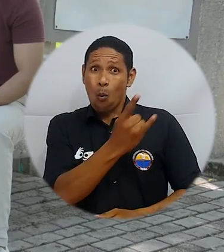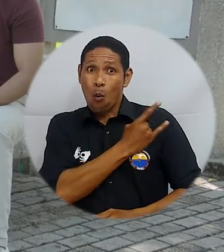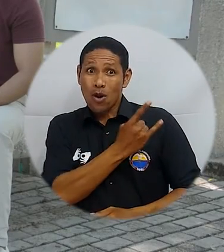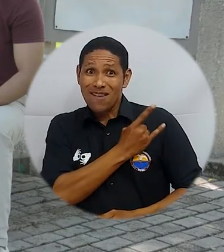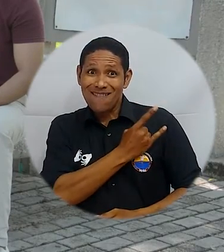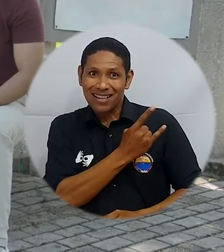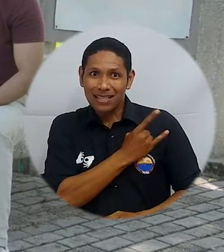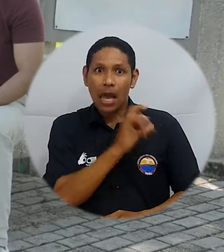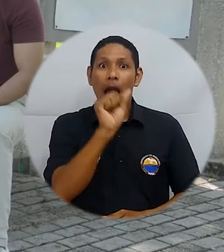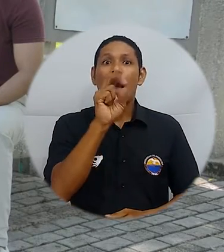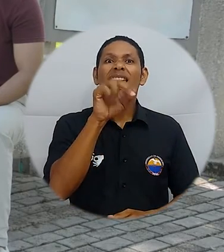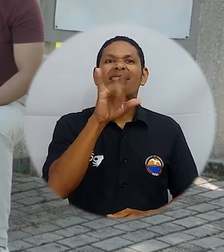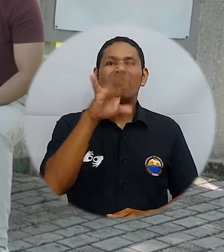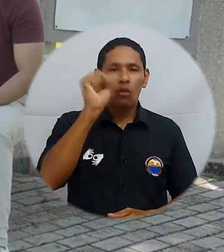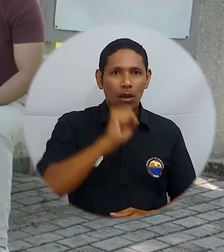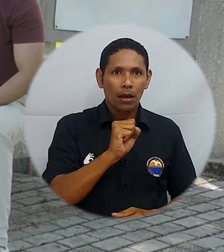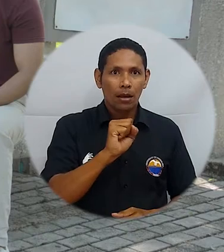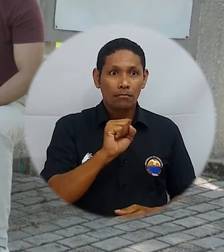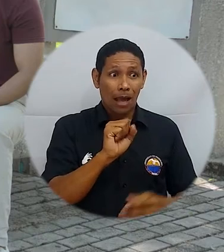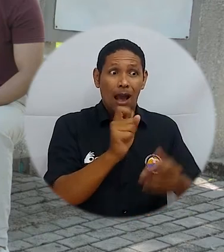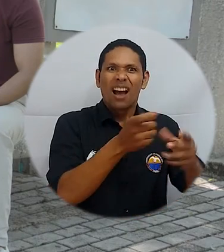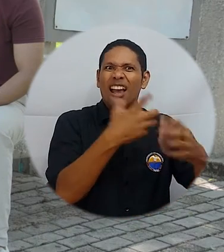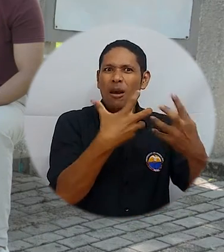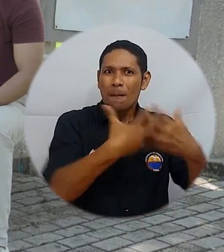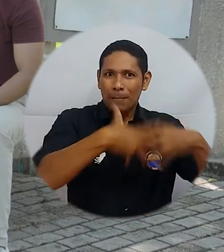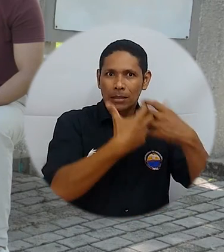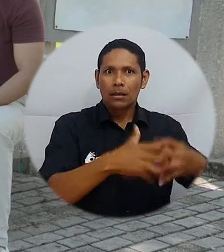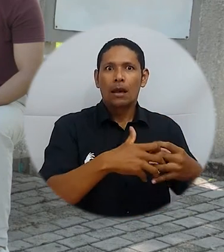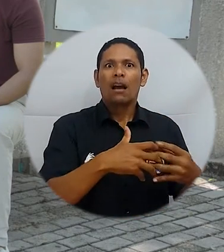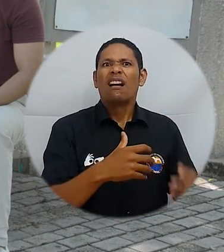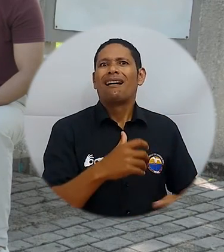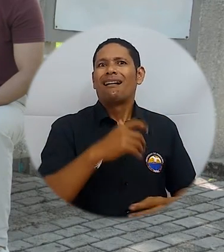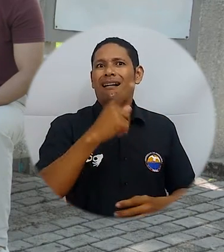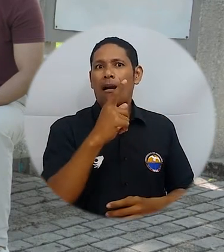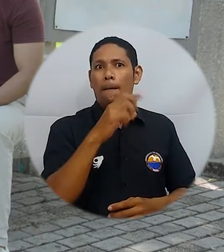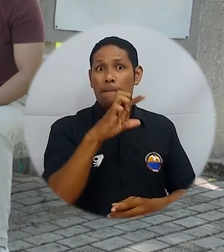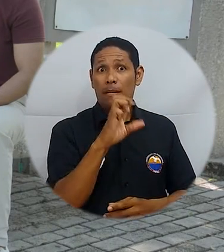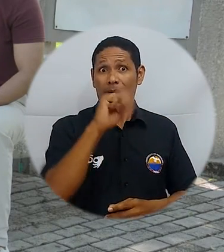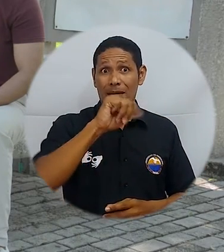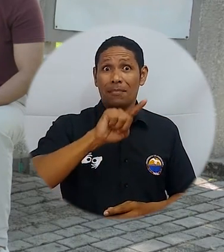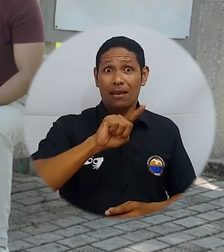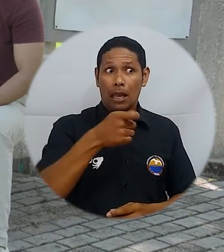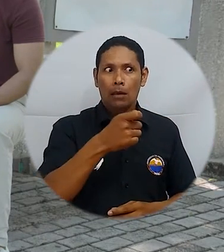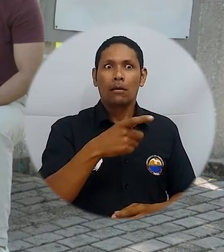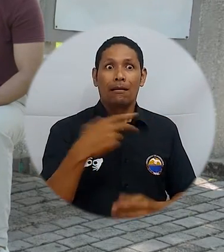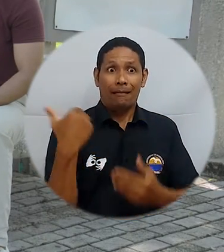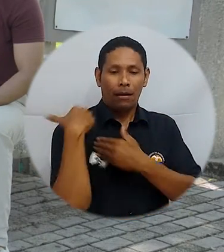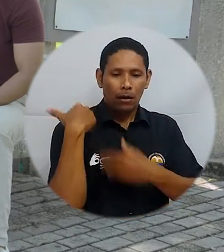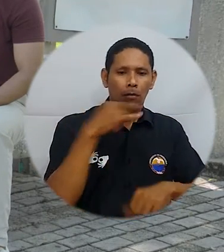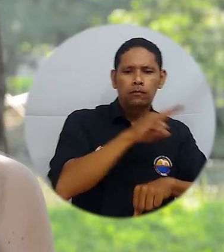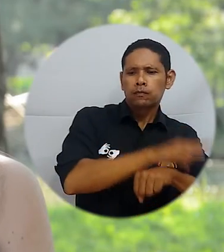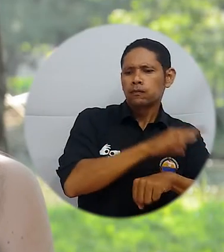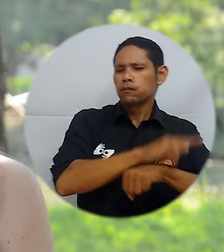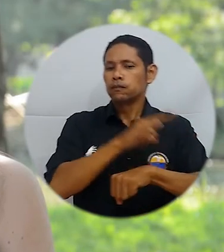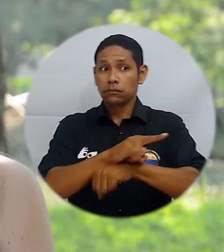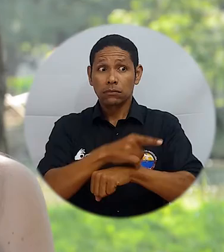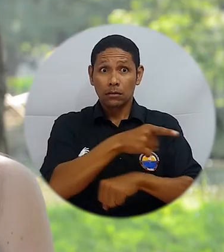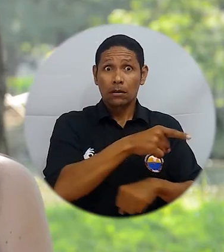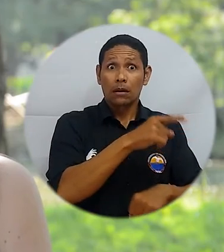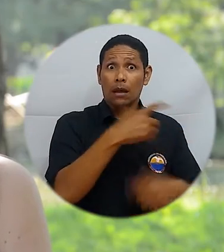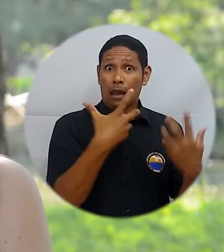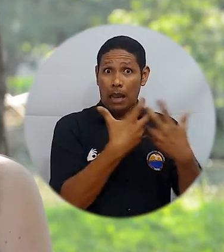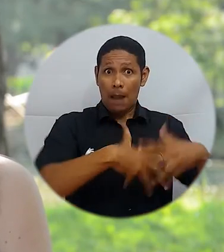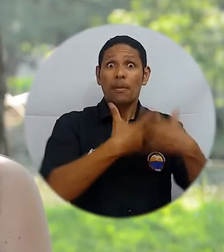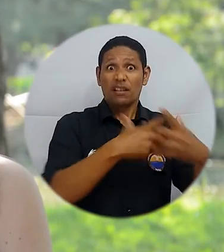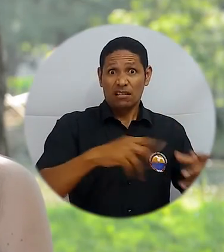el de la Universidad de Antioquia. Además, se eligió la firma KPMG como auditora experta en seguridad informática con presencia